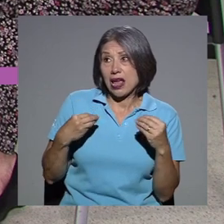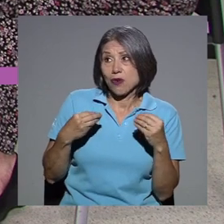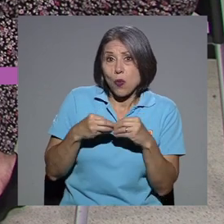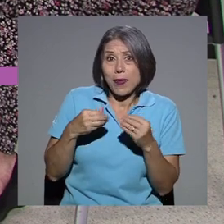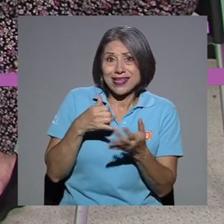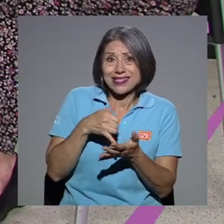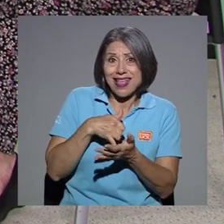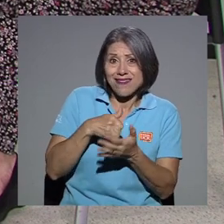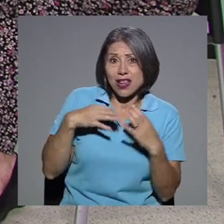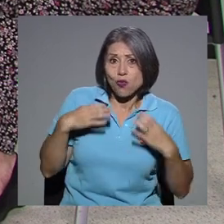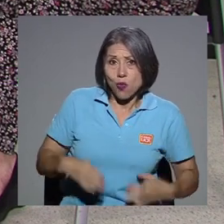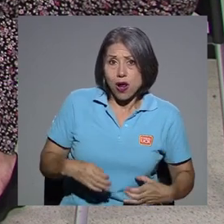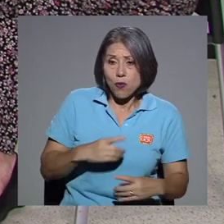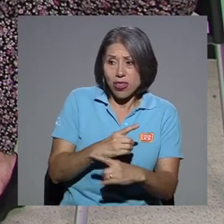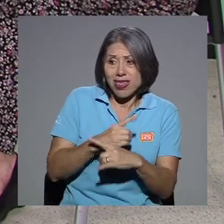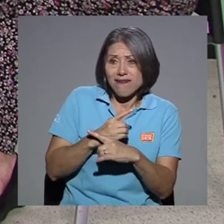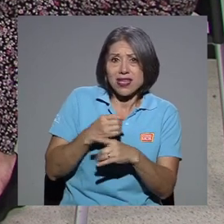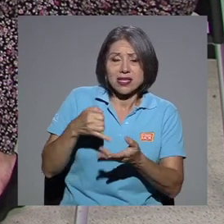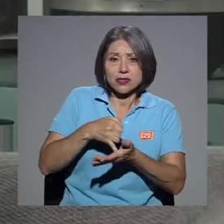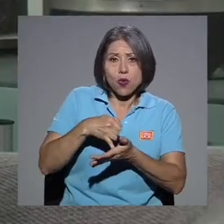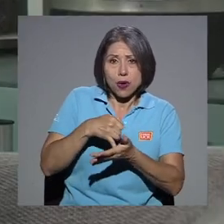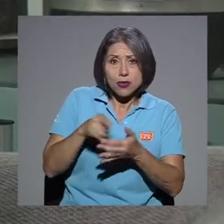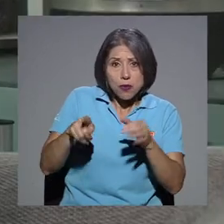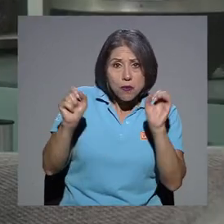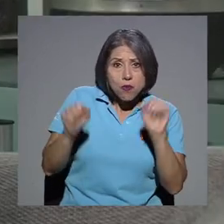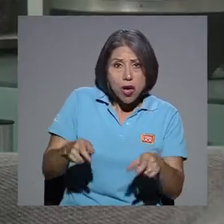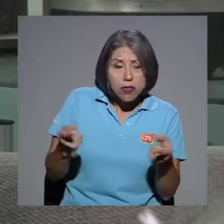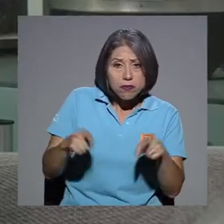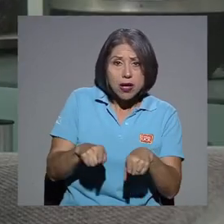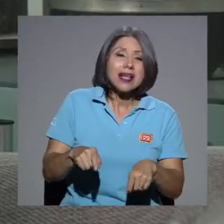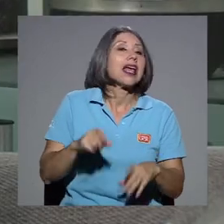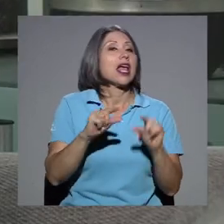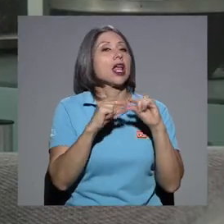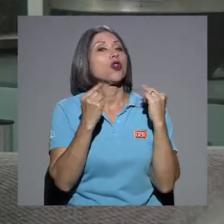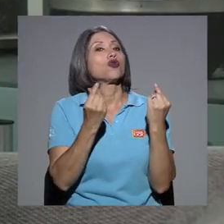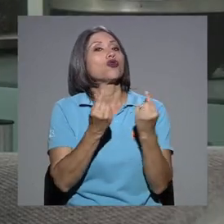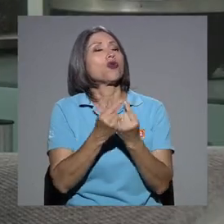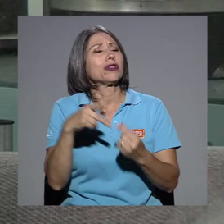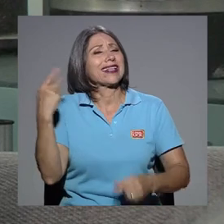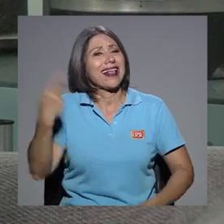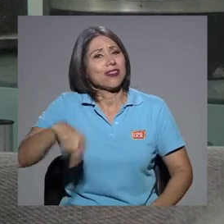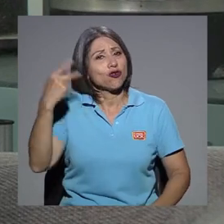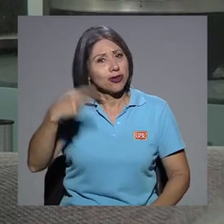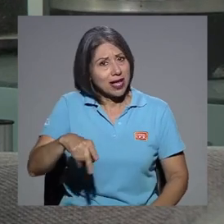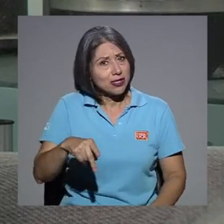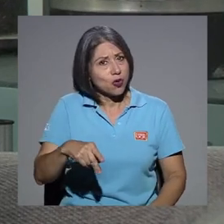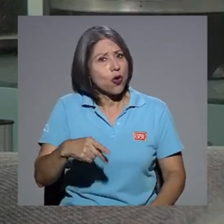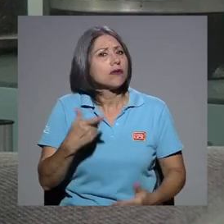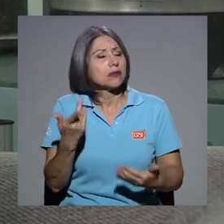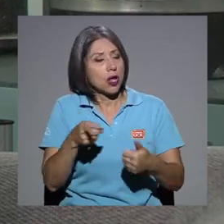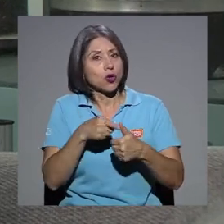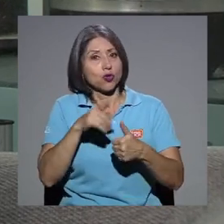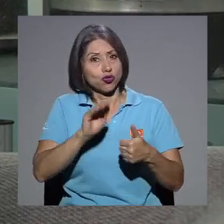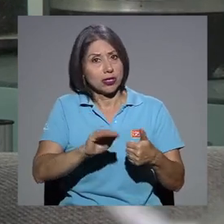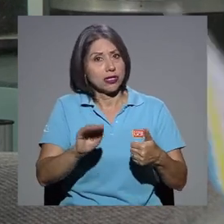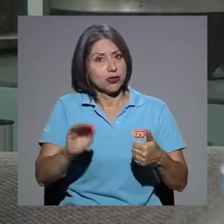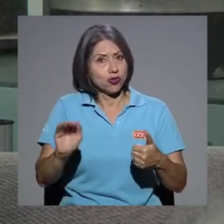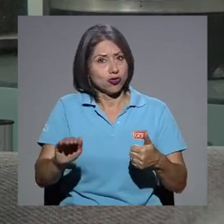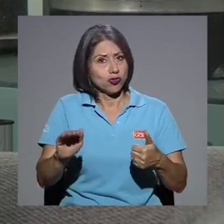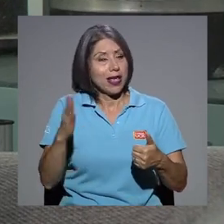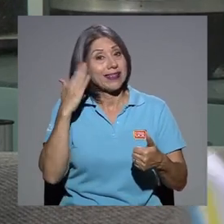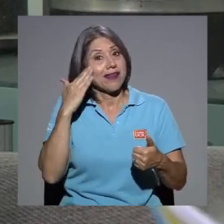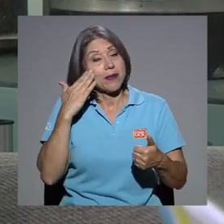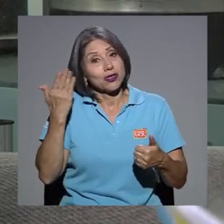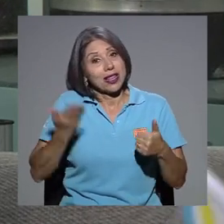el cuerpo, las defensas, y entonces ellos pueden atacar más. En los grupos de alto riesgo que hablamos están los niños, ¿verdad? Que sabemos que todavía no, tal vez